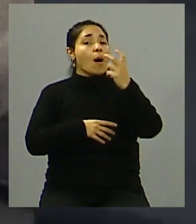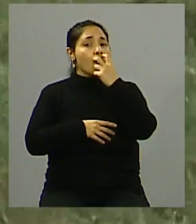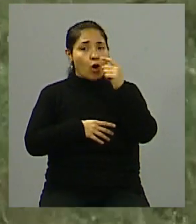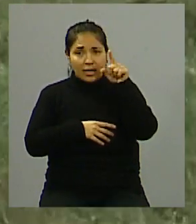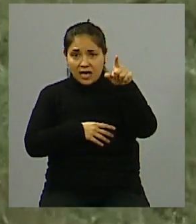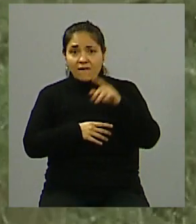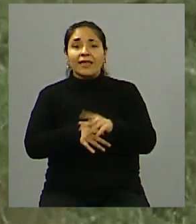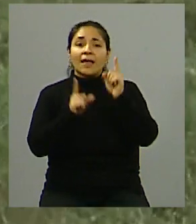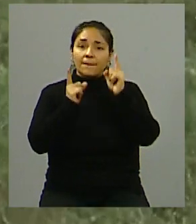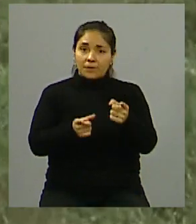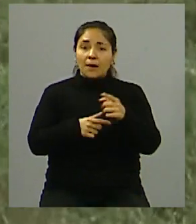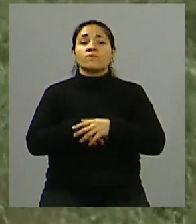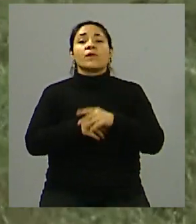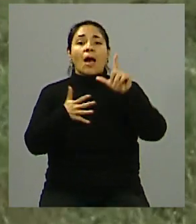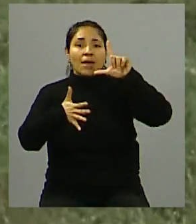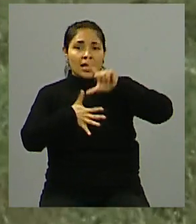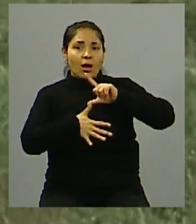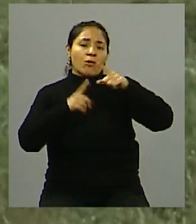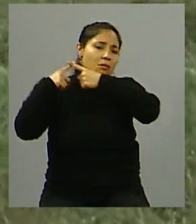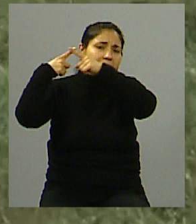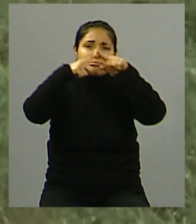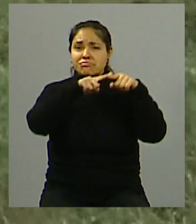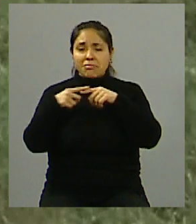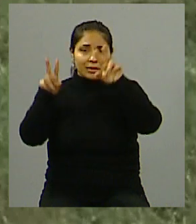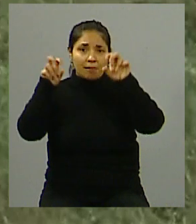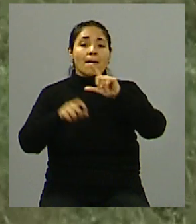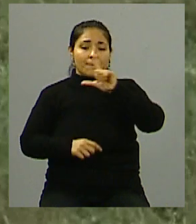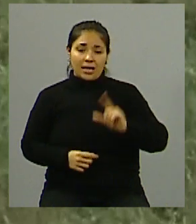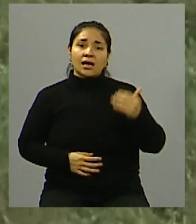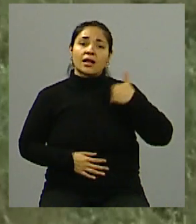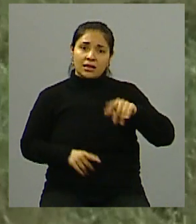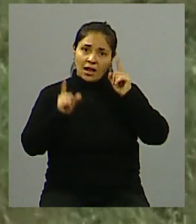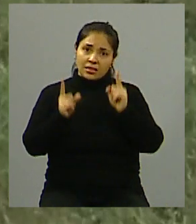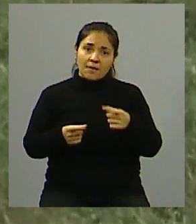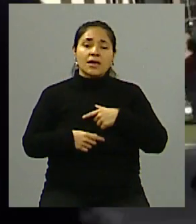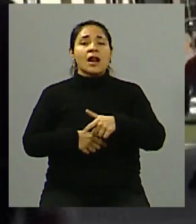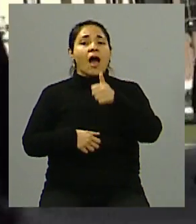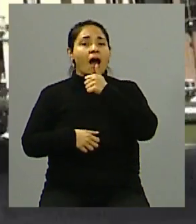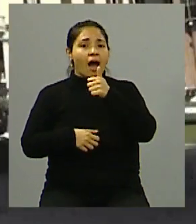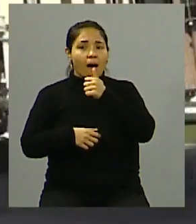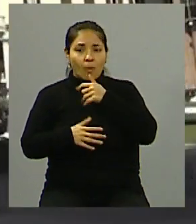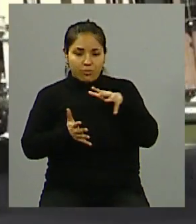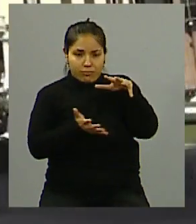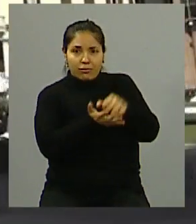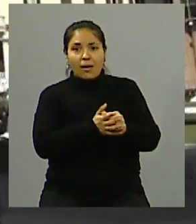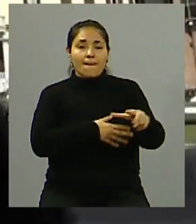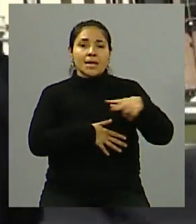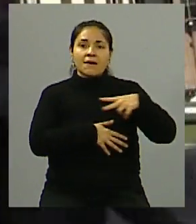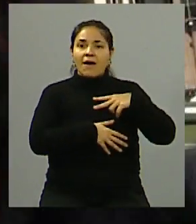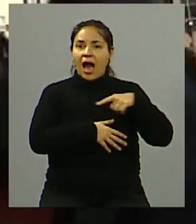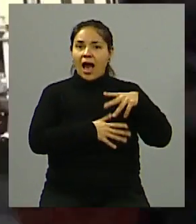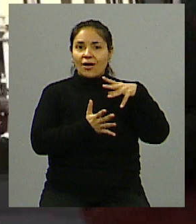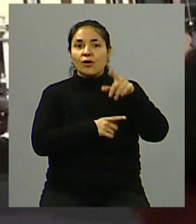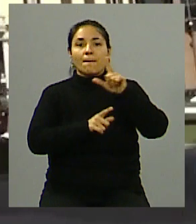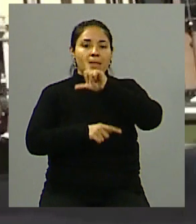Hubo un momento donde en América Latina se discutió fuertemente por ese tema, en Argentina también sucedió, ¿no? La privatización del suministro de agua en algunas